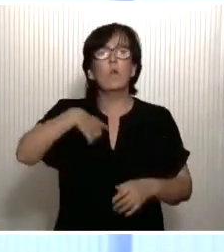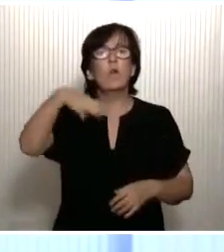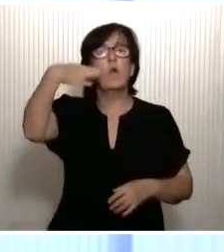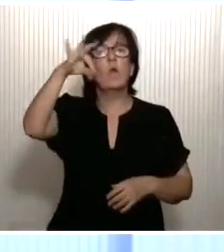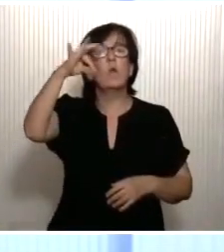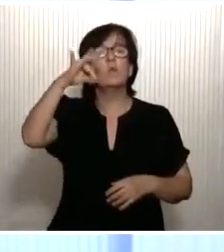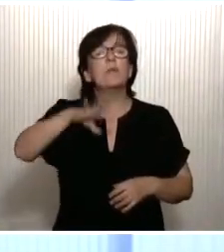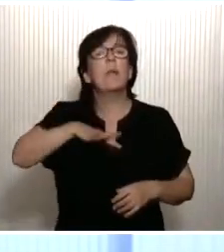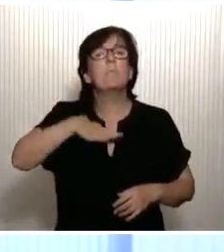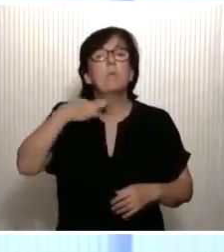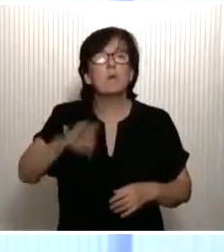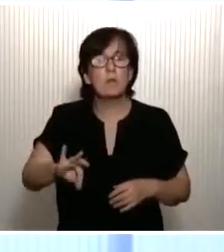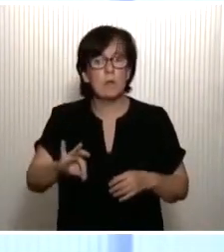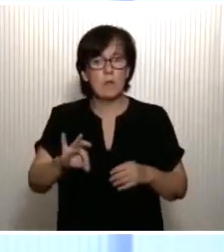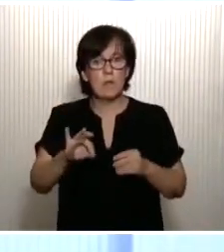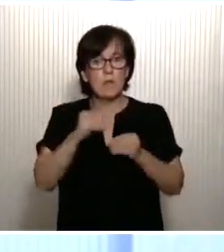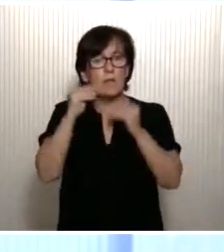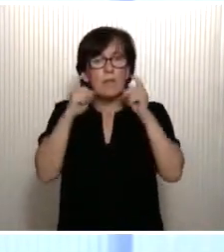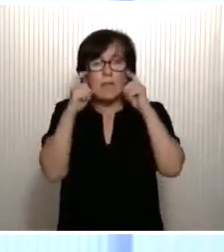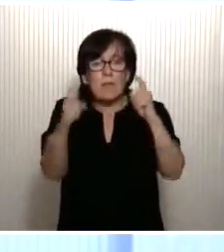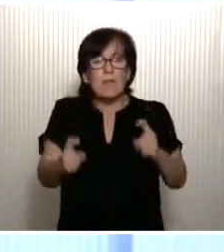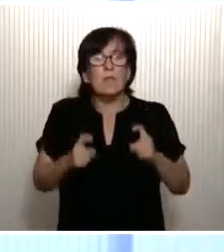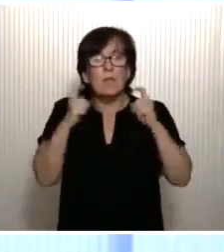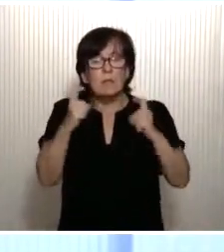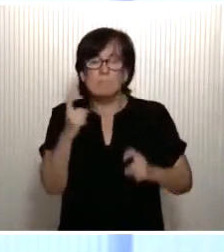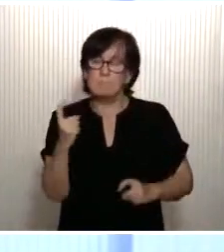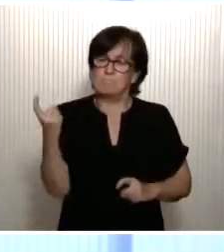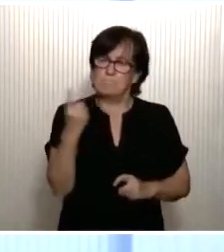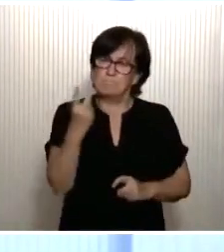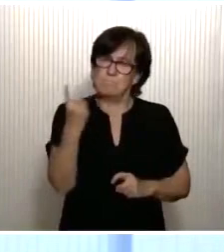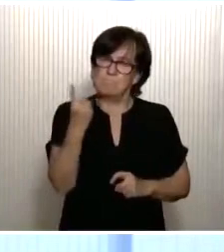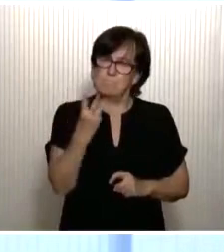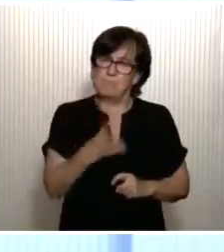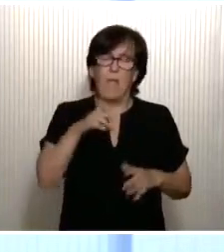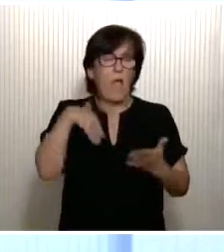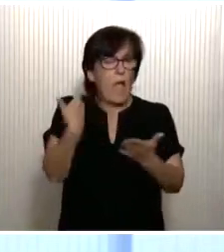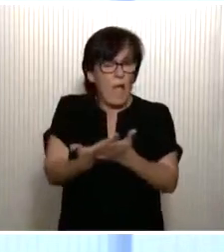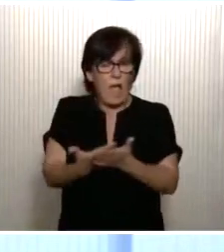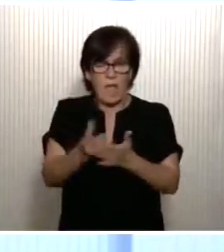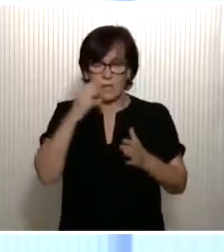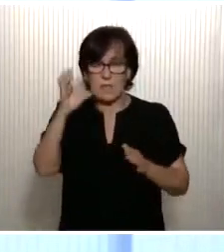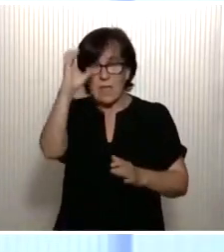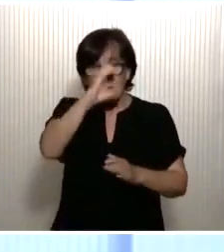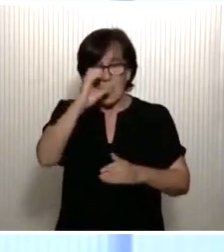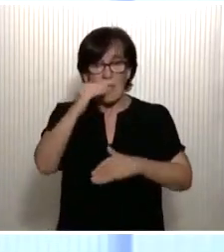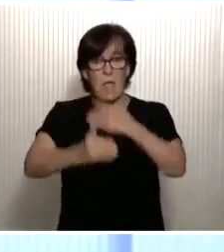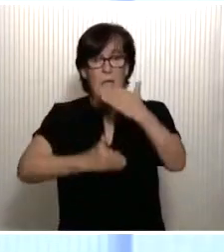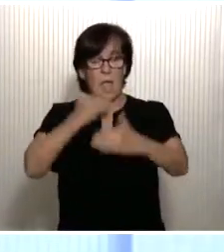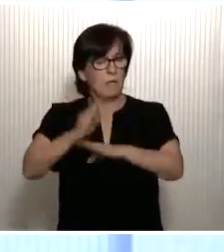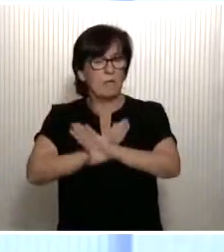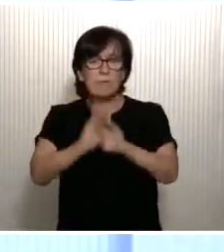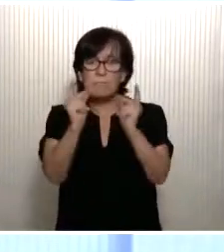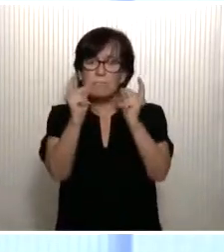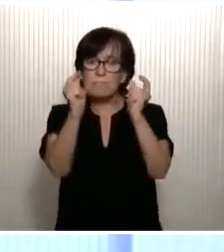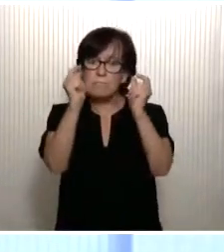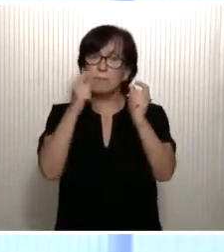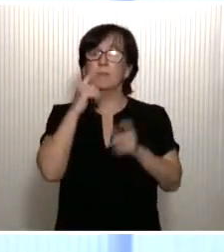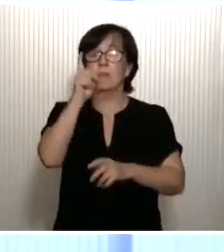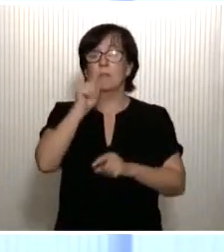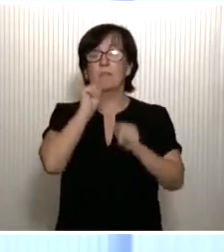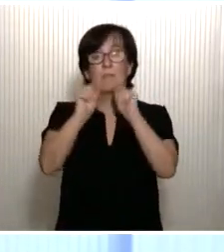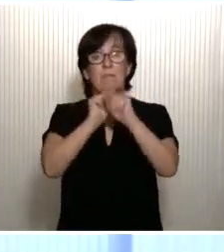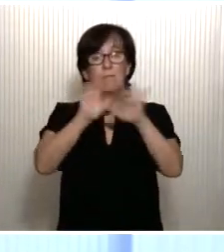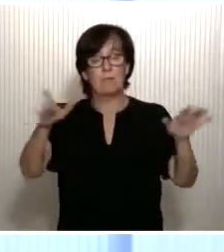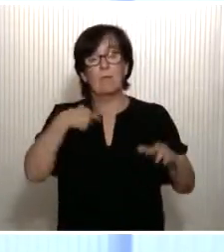posibilidad es intentarlo una y otra vez, hasta que el avance científico ahuyente por completo al virus y